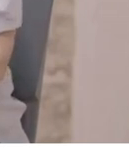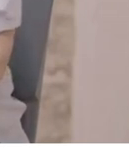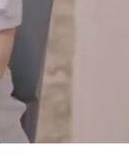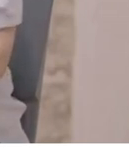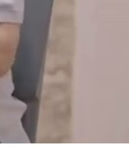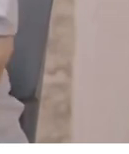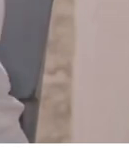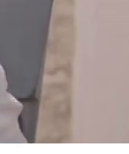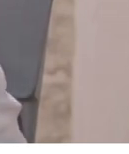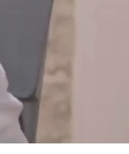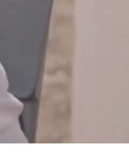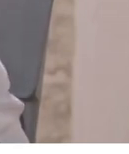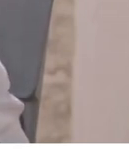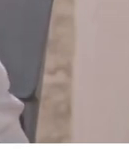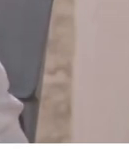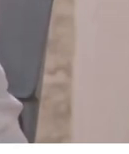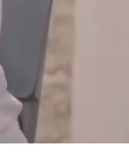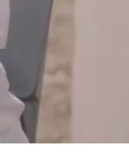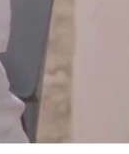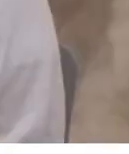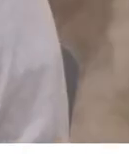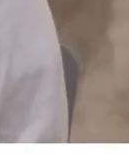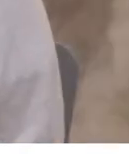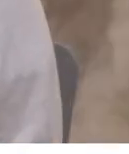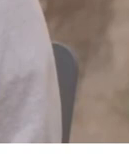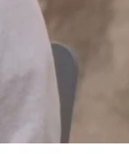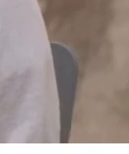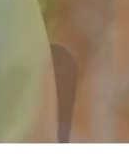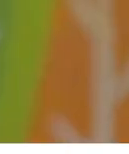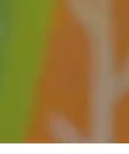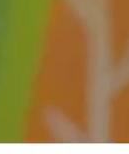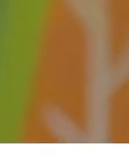mediadores para que puedan salir adelante. Esto para mí es lo social.